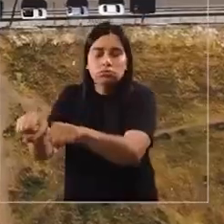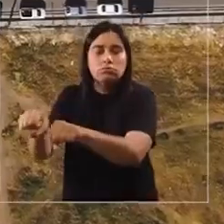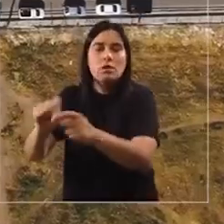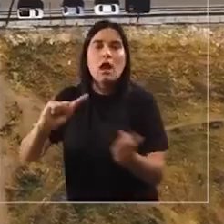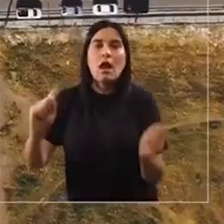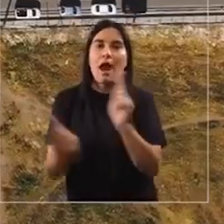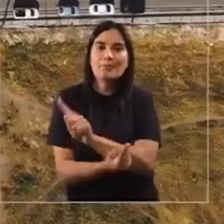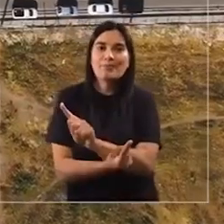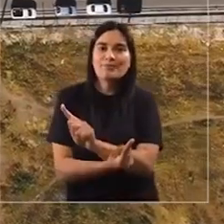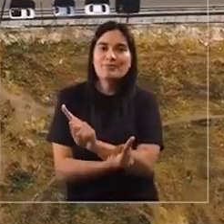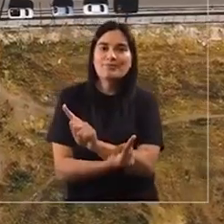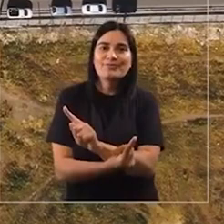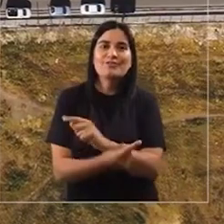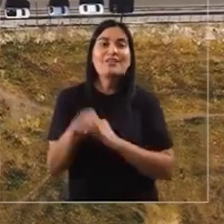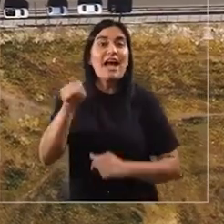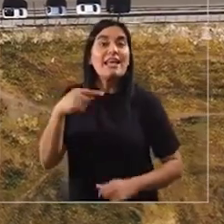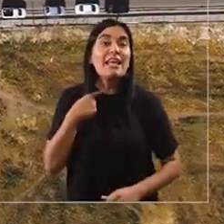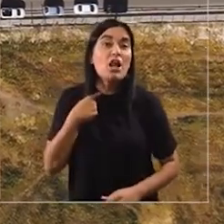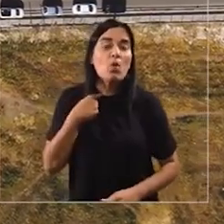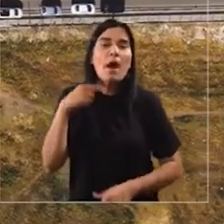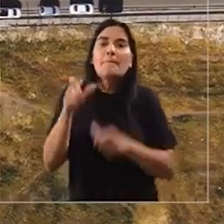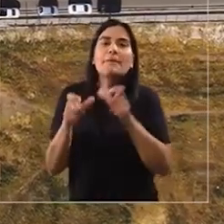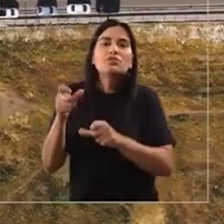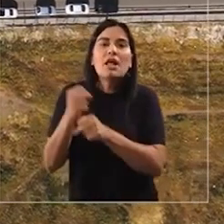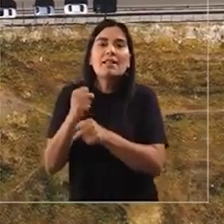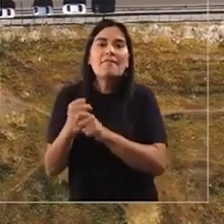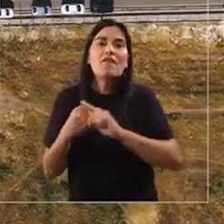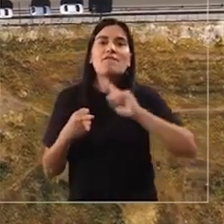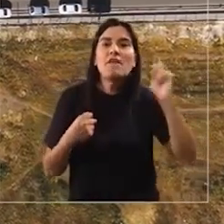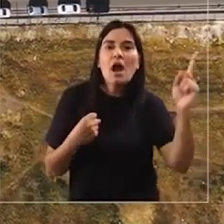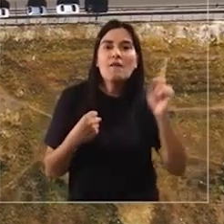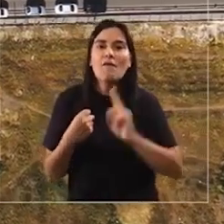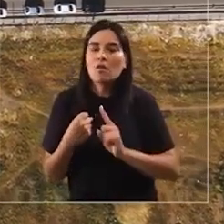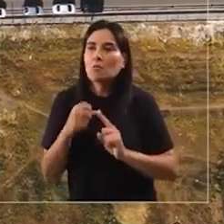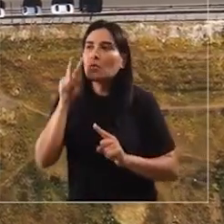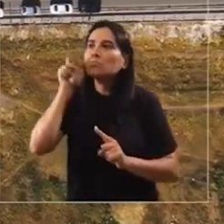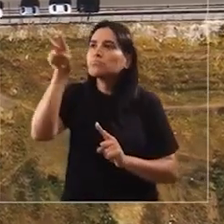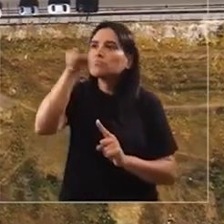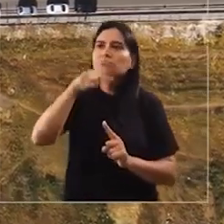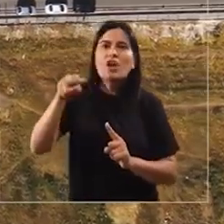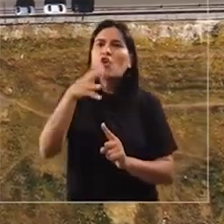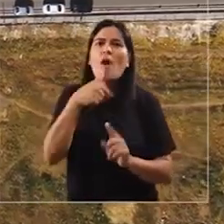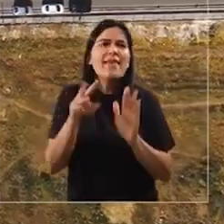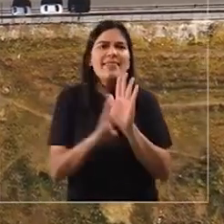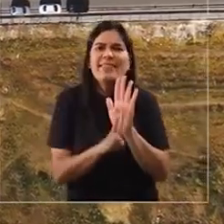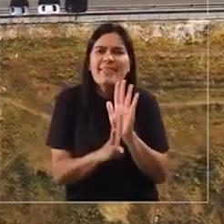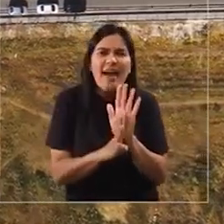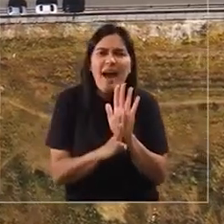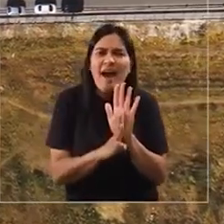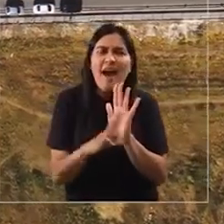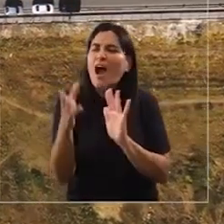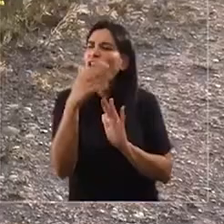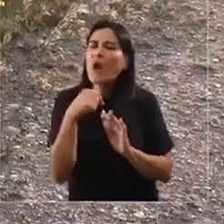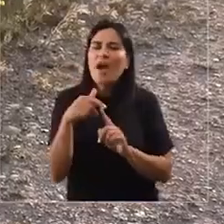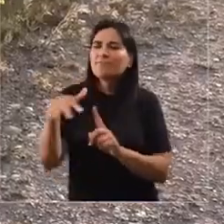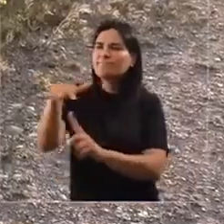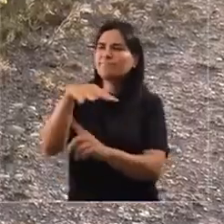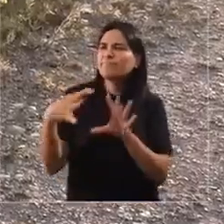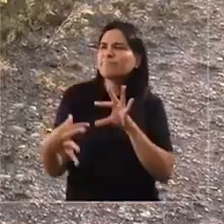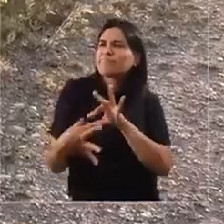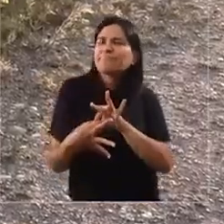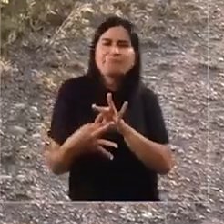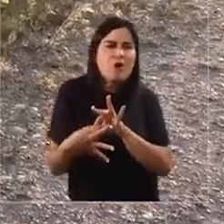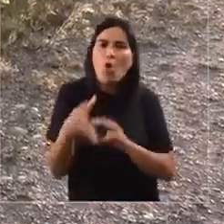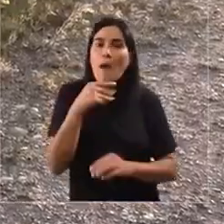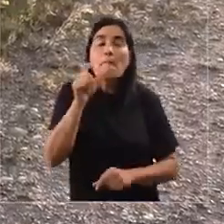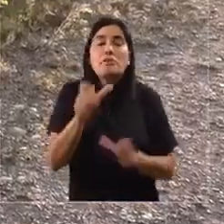la gente va a su trabajo y vuelve a su casa pero no ve el entorno. No hay una identidad con el entorno ni con la comuna. La gente